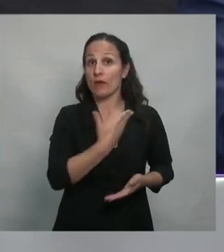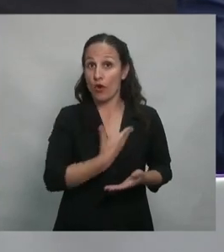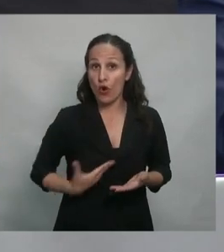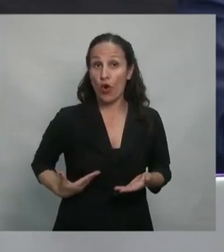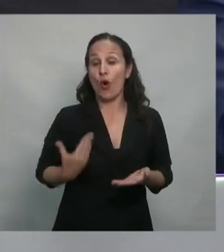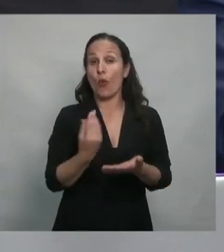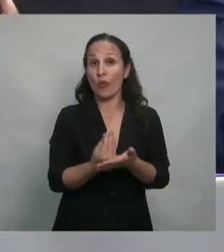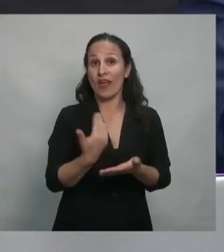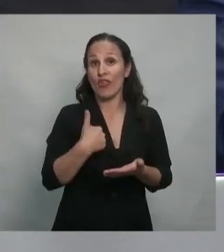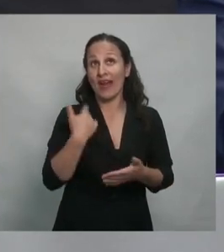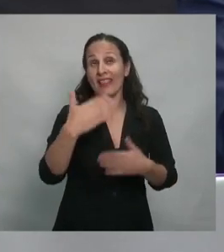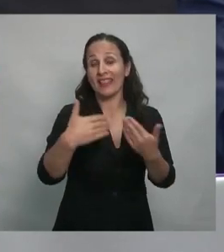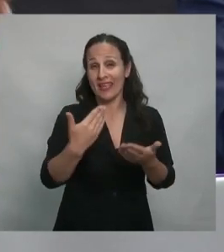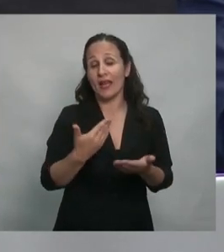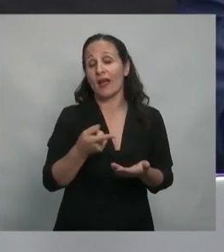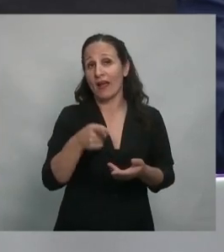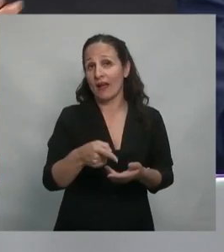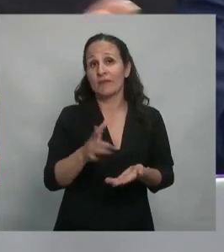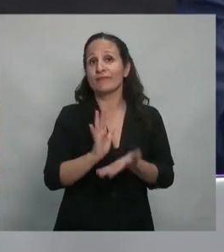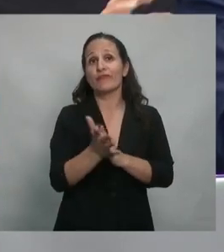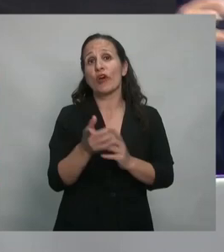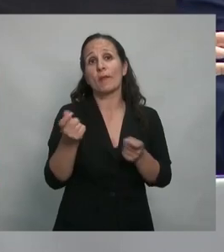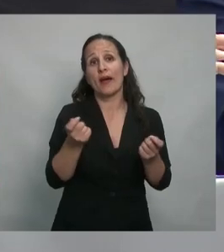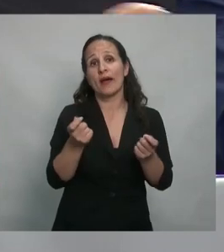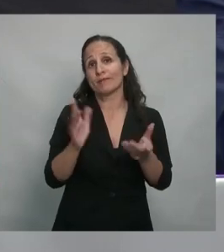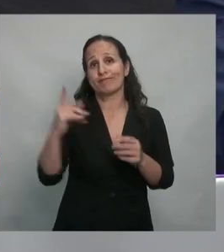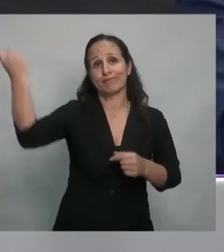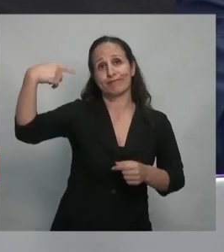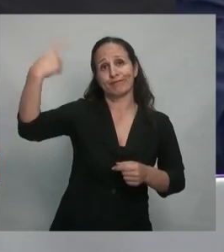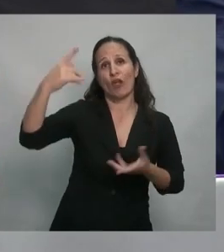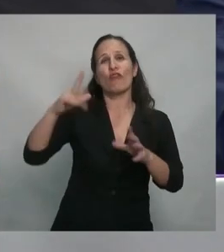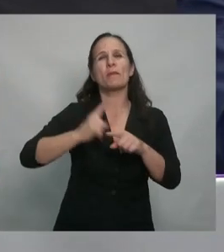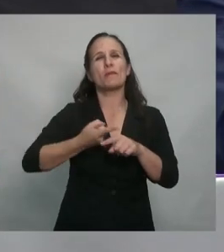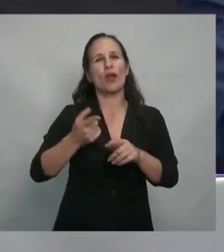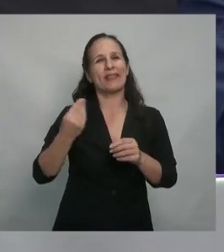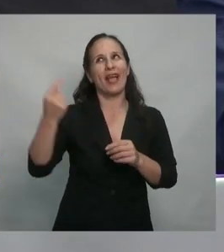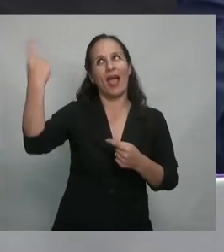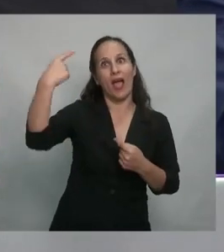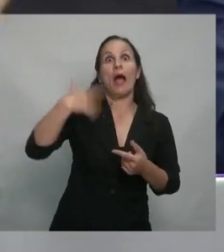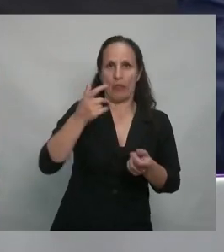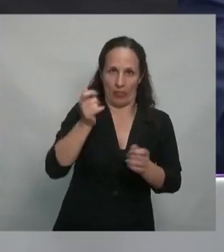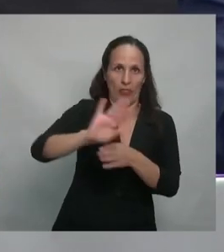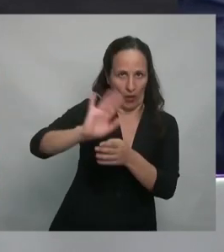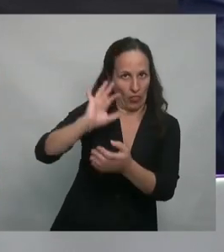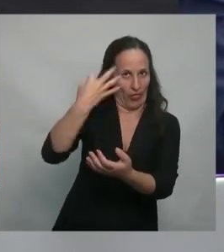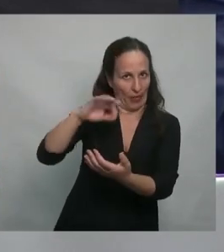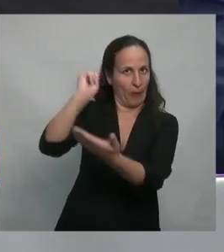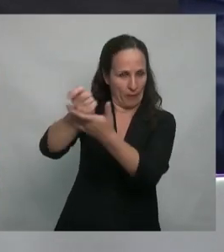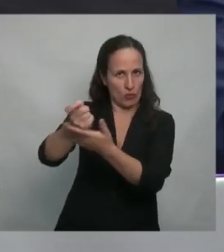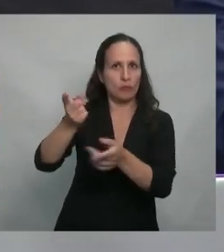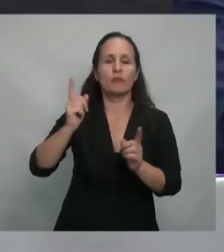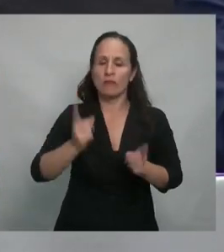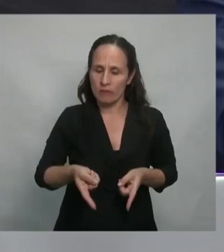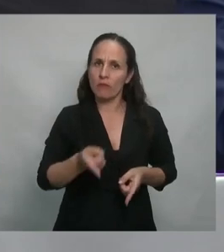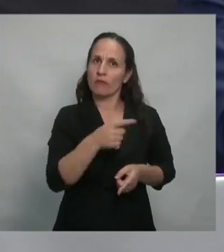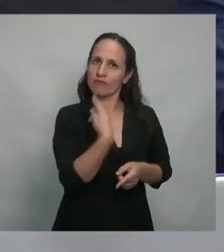Argentina en meros gestores de políticas que les son impuestas de afuera, además de tener que devolver el dinero. Reestructuramos también la